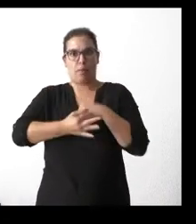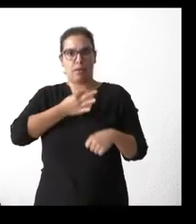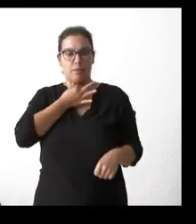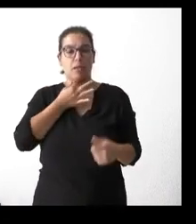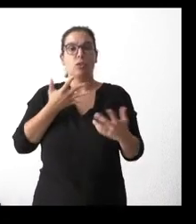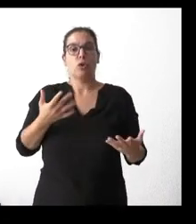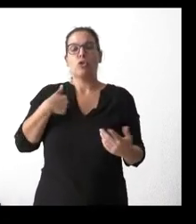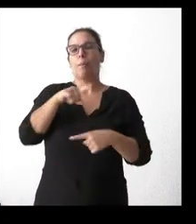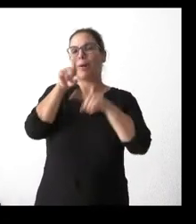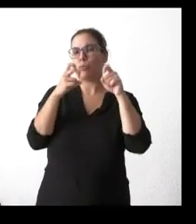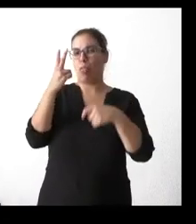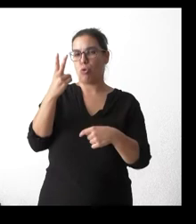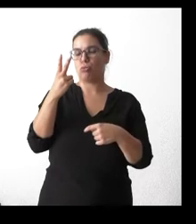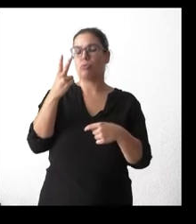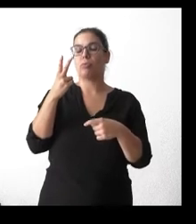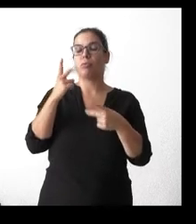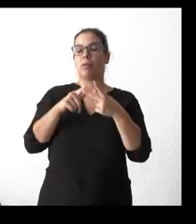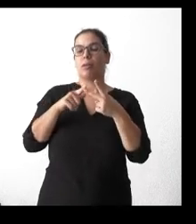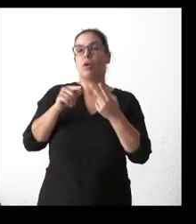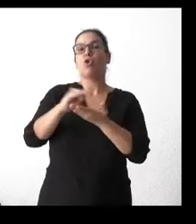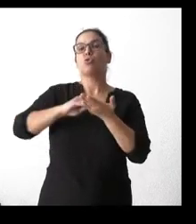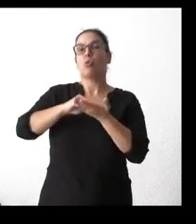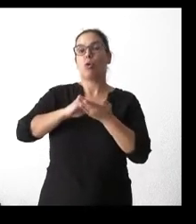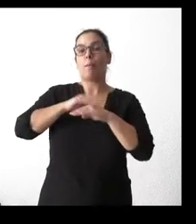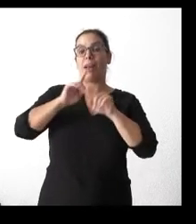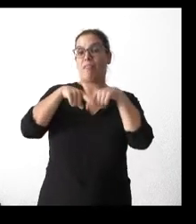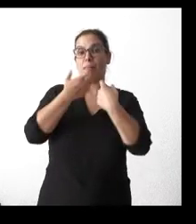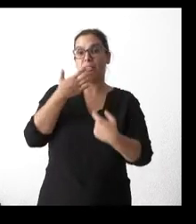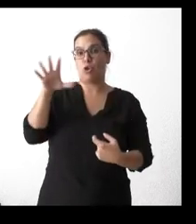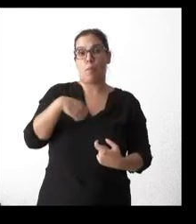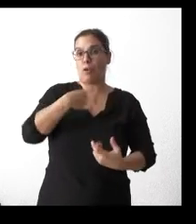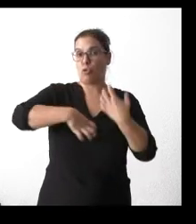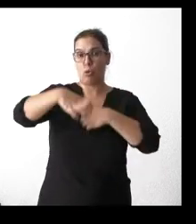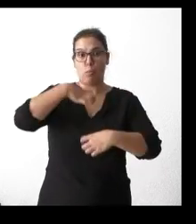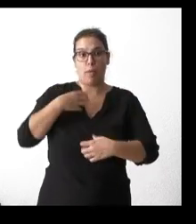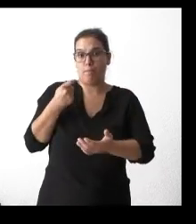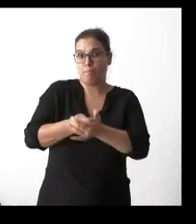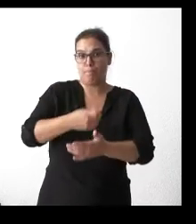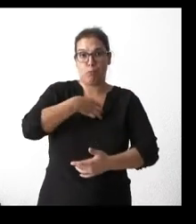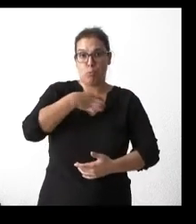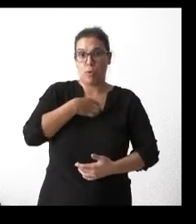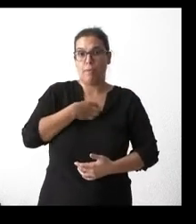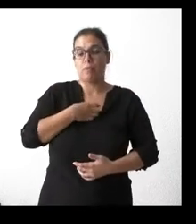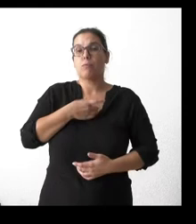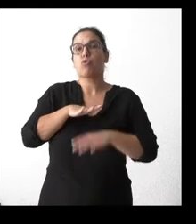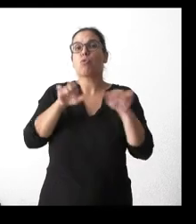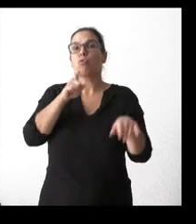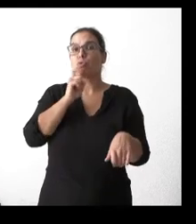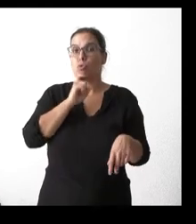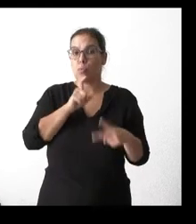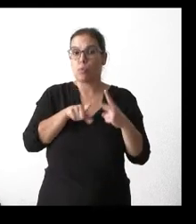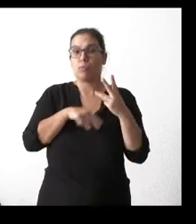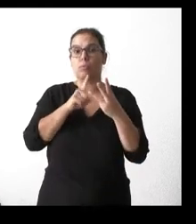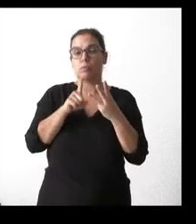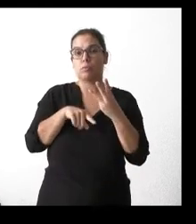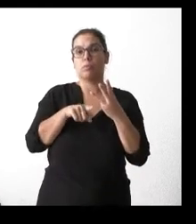caso tengo dos preguntas. La primera, ¿qué solución se va a ofrecer a las familias que no puedan hacer frente económicamente a este gasto para comprar las tablets? Y